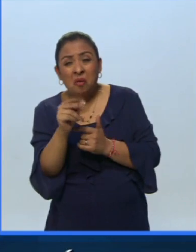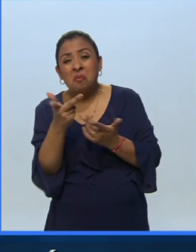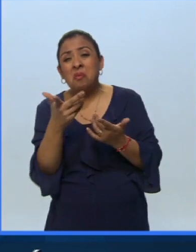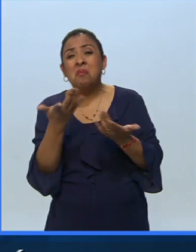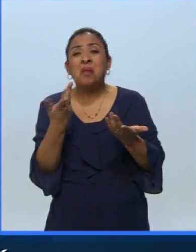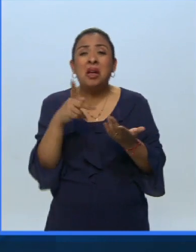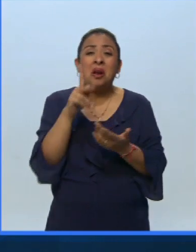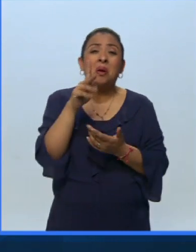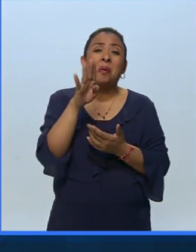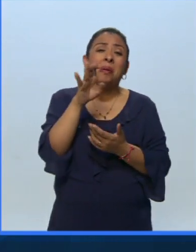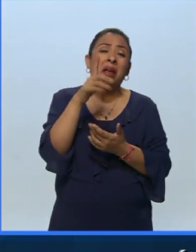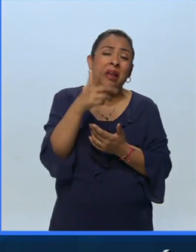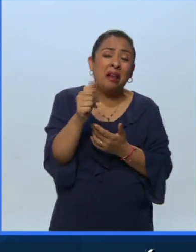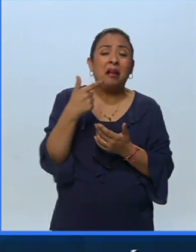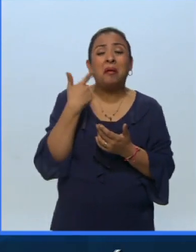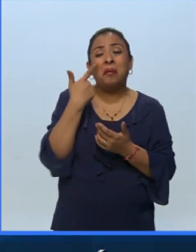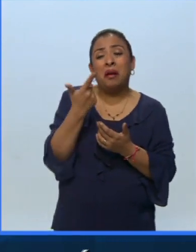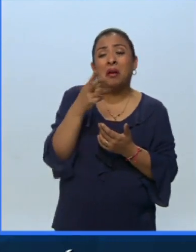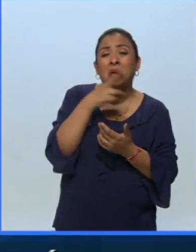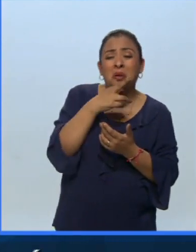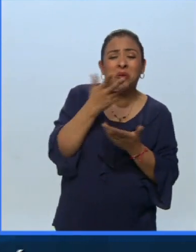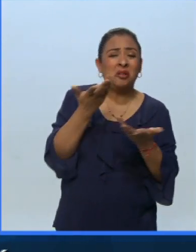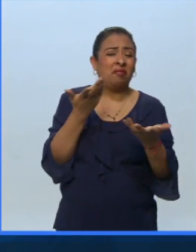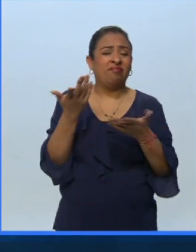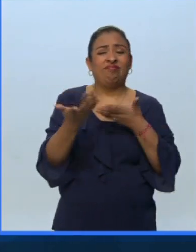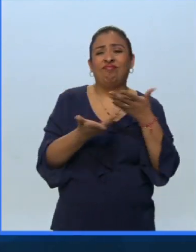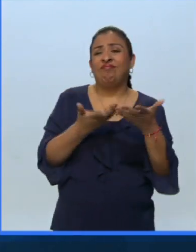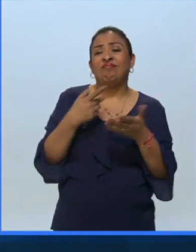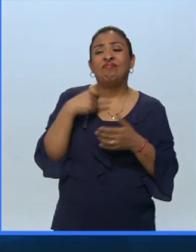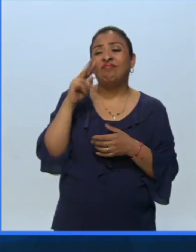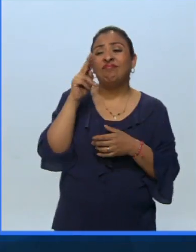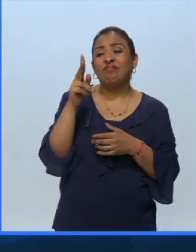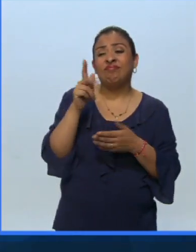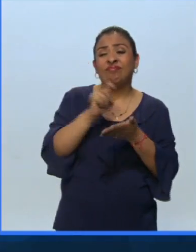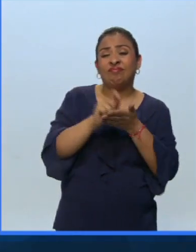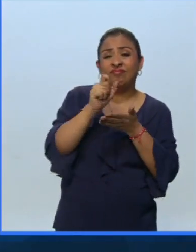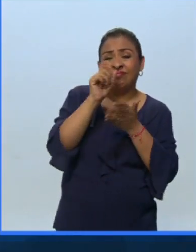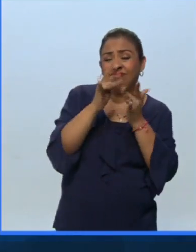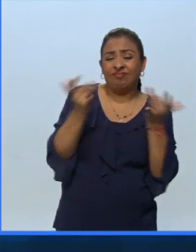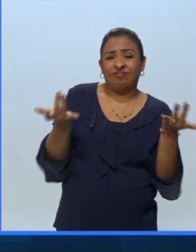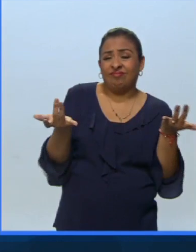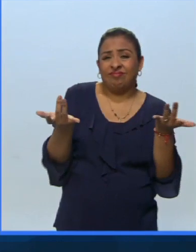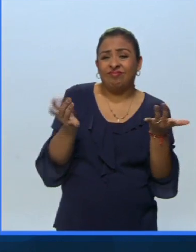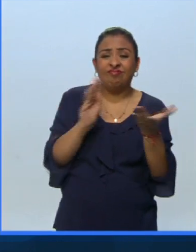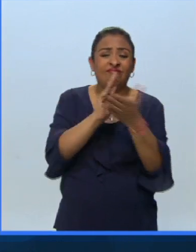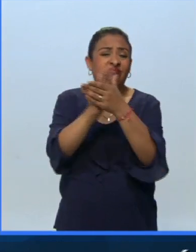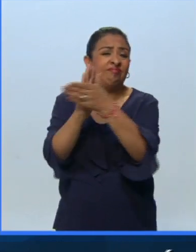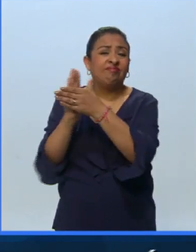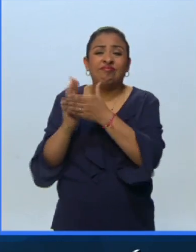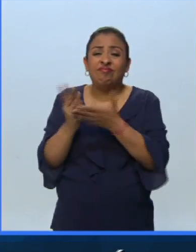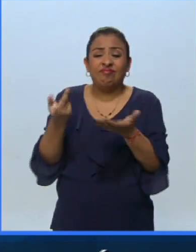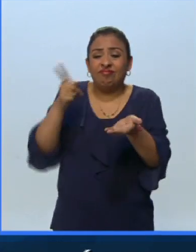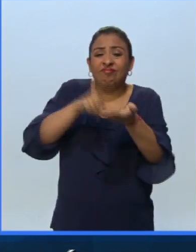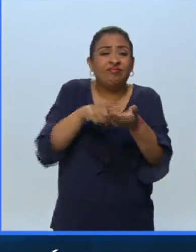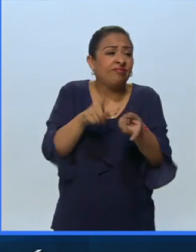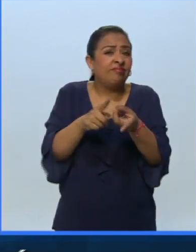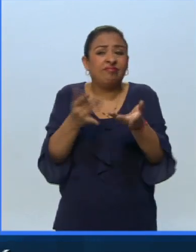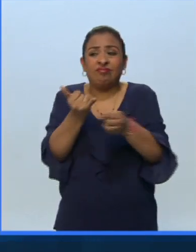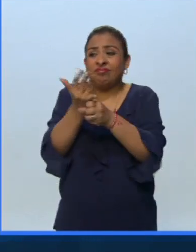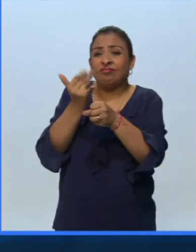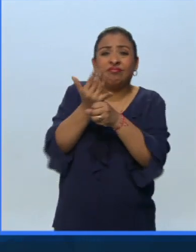ven ellos lo ven más como un bruso los rusos no lo ven porque escriben francés no caben no caben a ningún lado